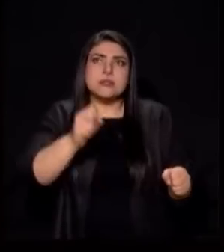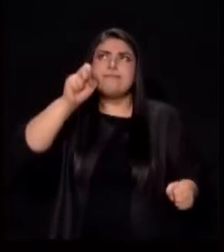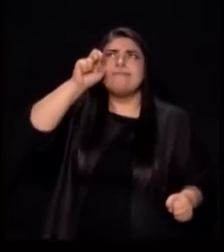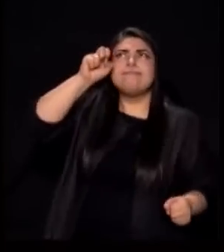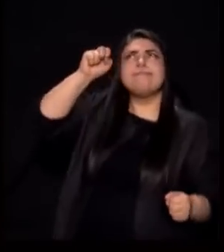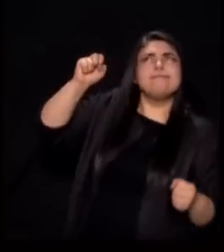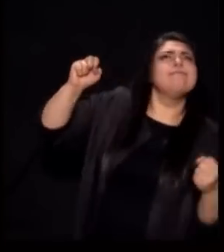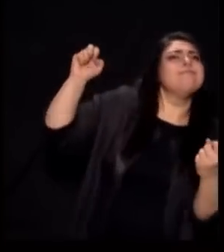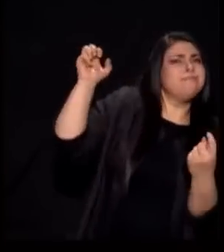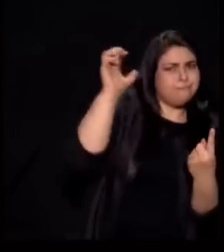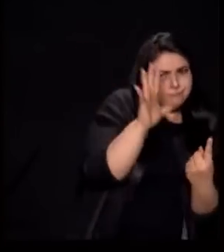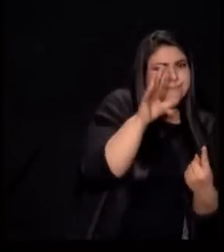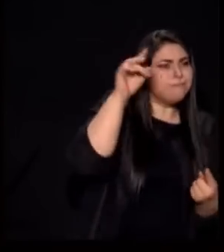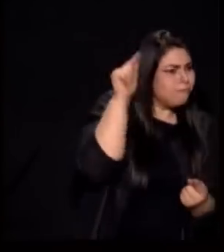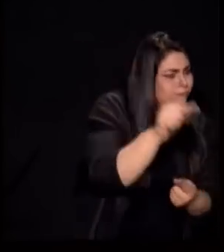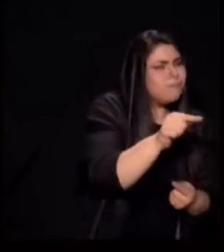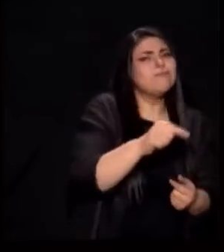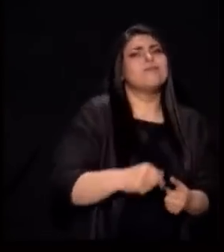Bendecidos